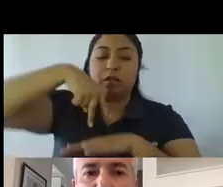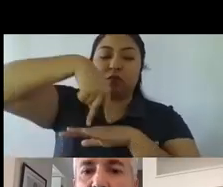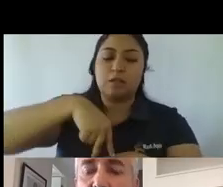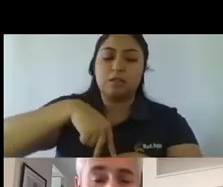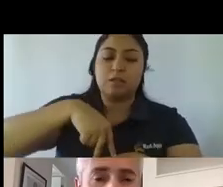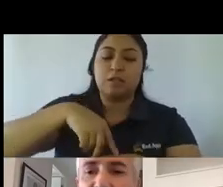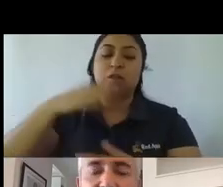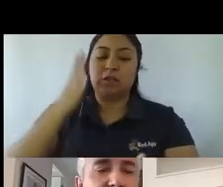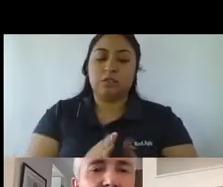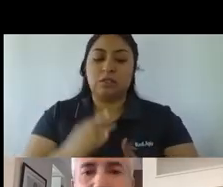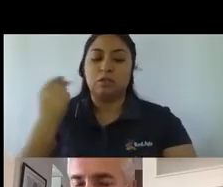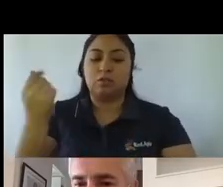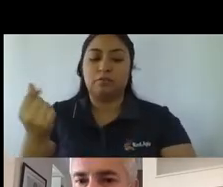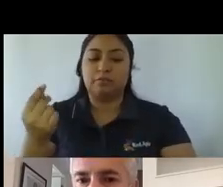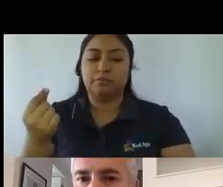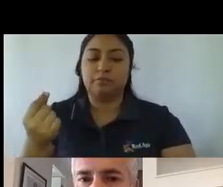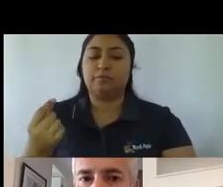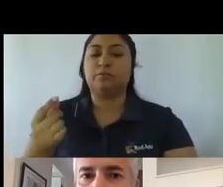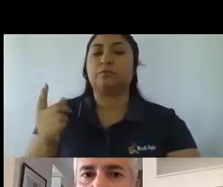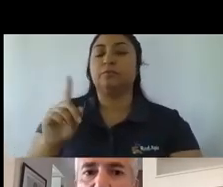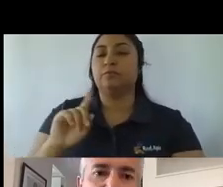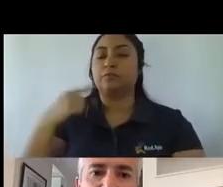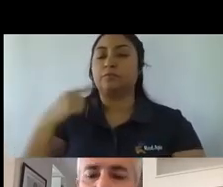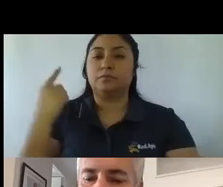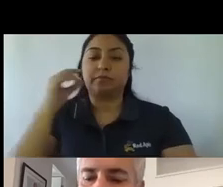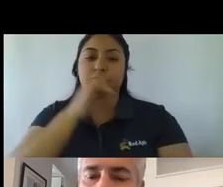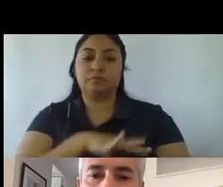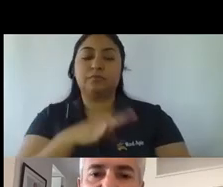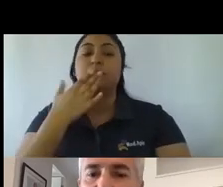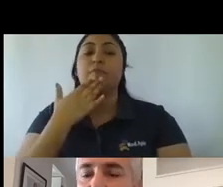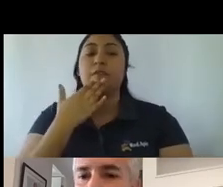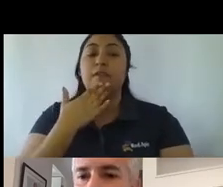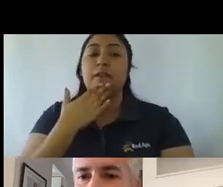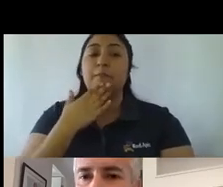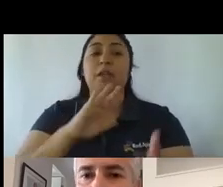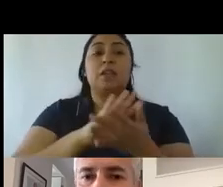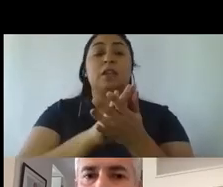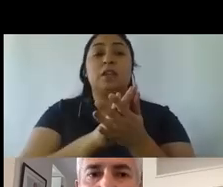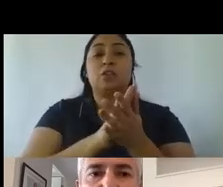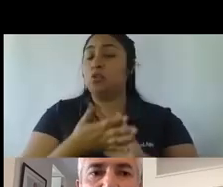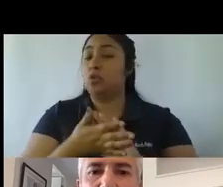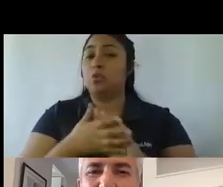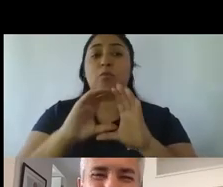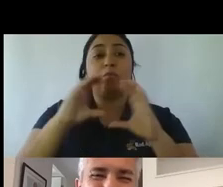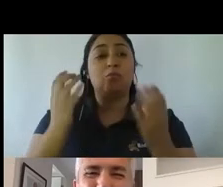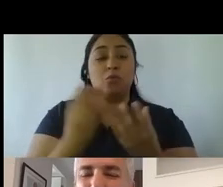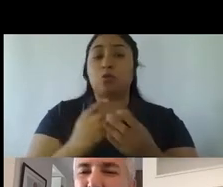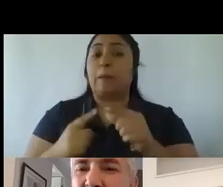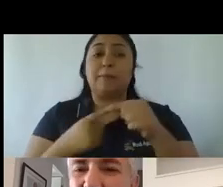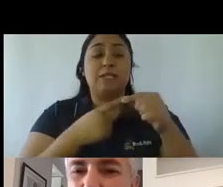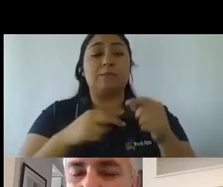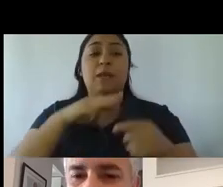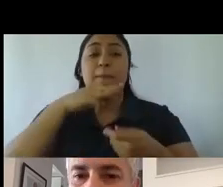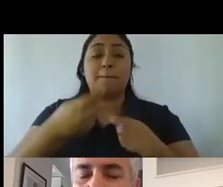económico, no solo en Chile, esto está pasando como ven acá en los principales mercados también del mundo. Y luego desde la